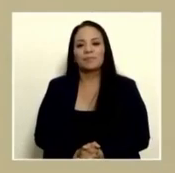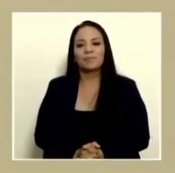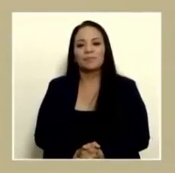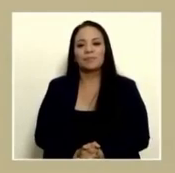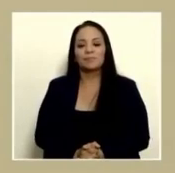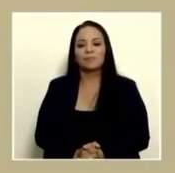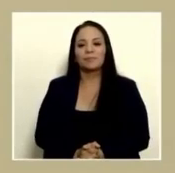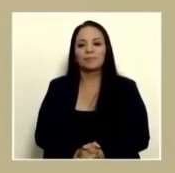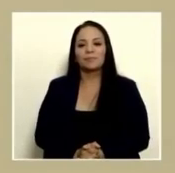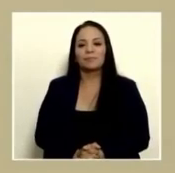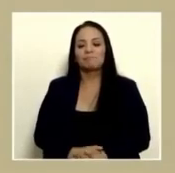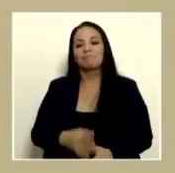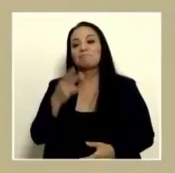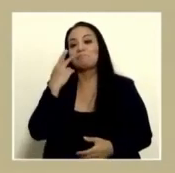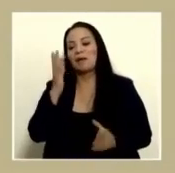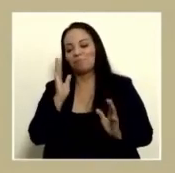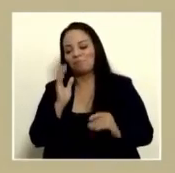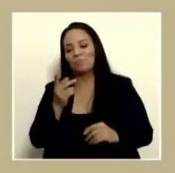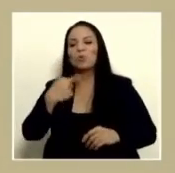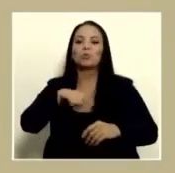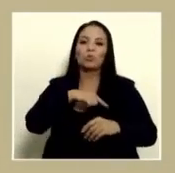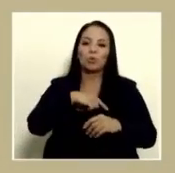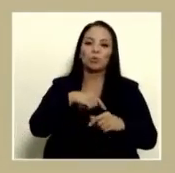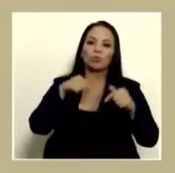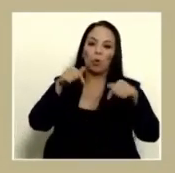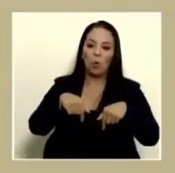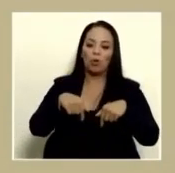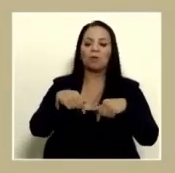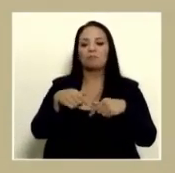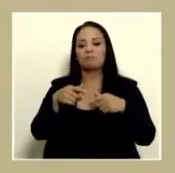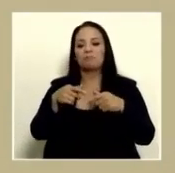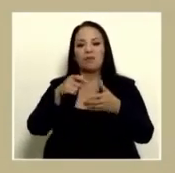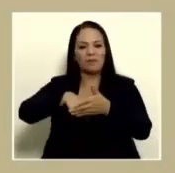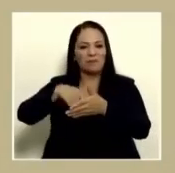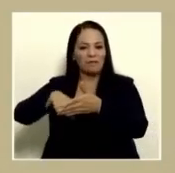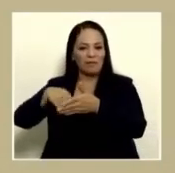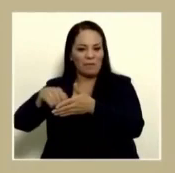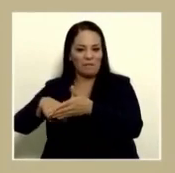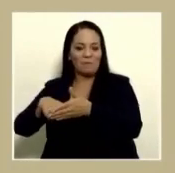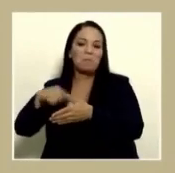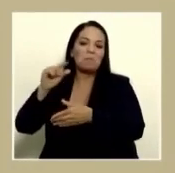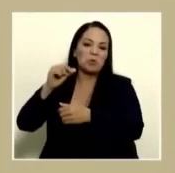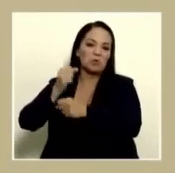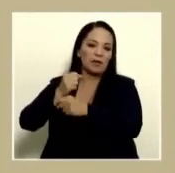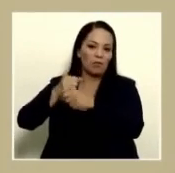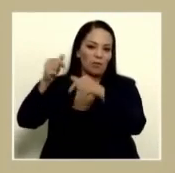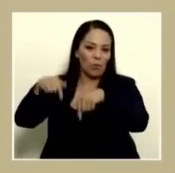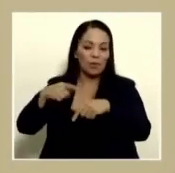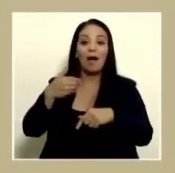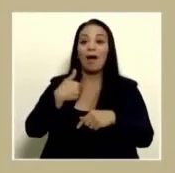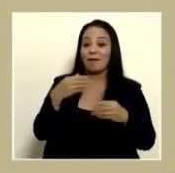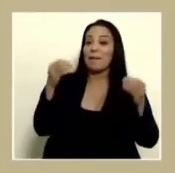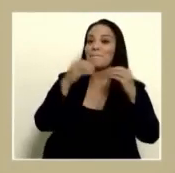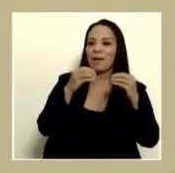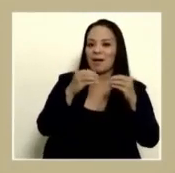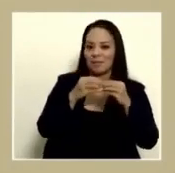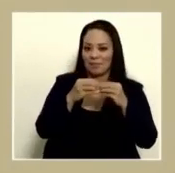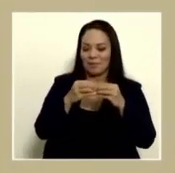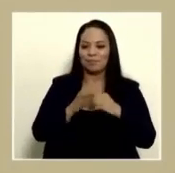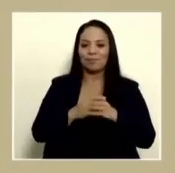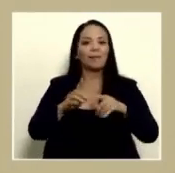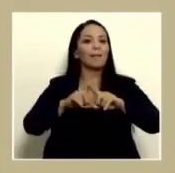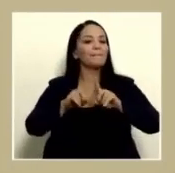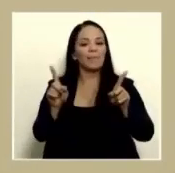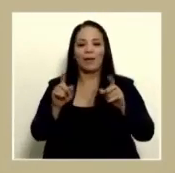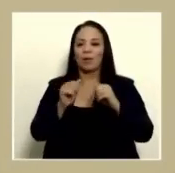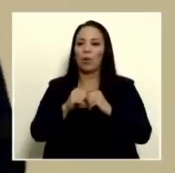Esto es el poquillo de trabajo que pudimos enseñar hoy. Hay más. Pero no me voy a poder referir ni